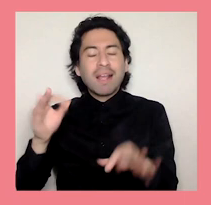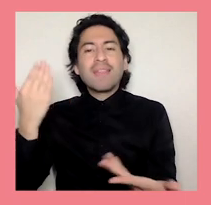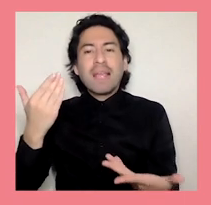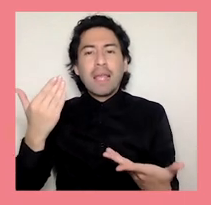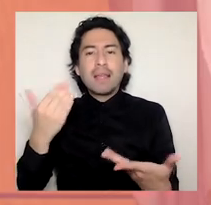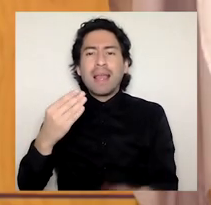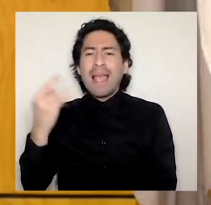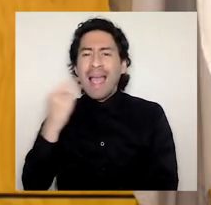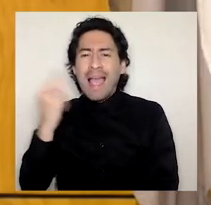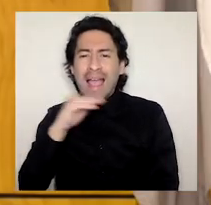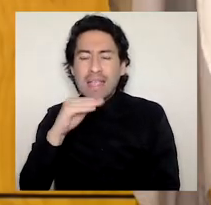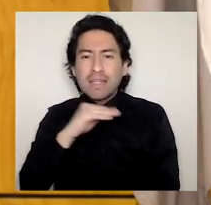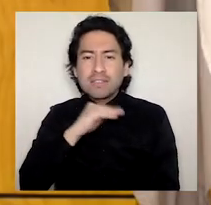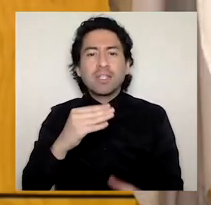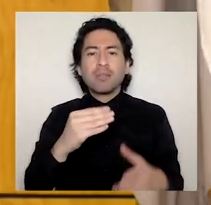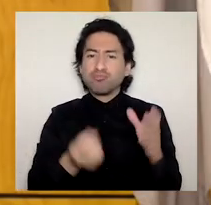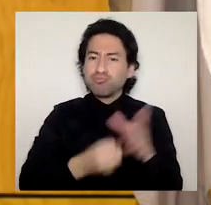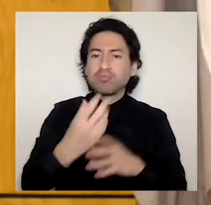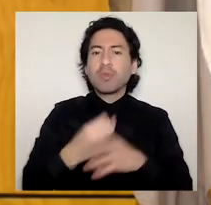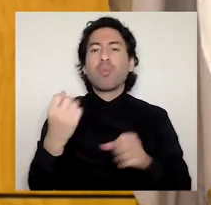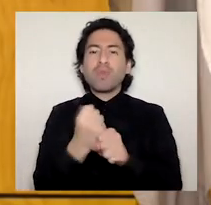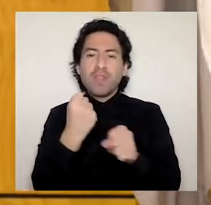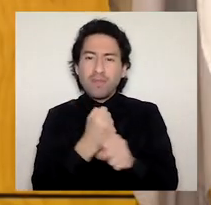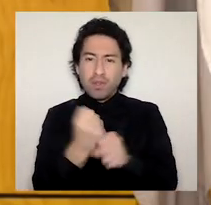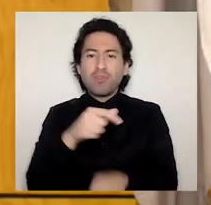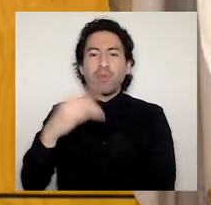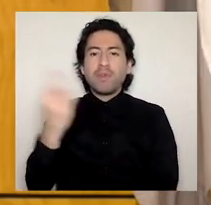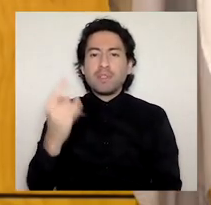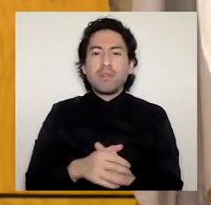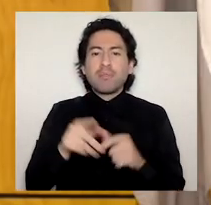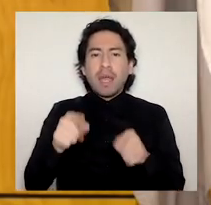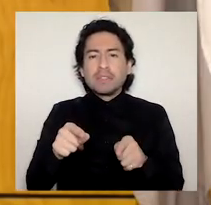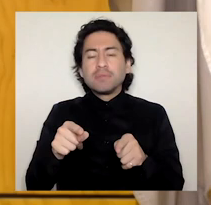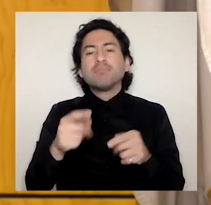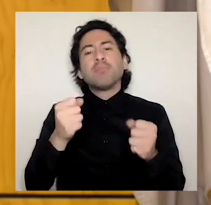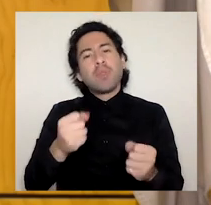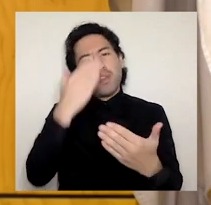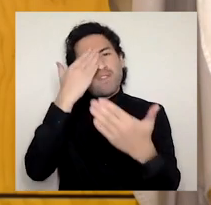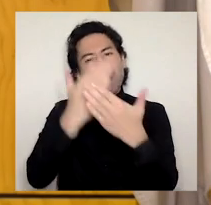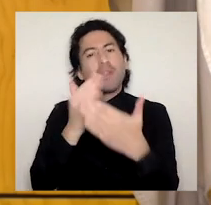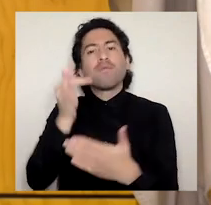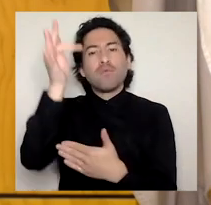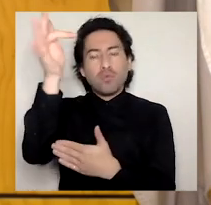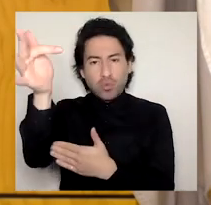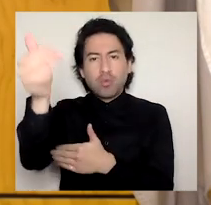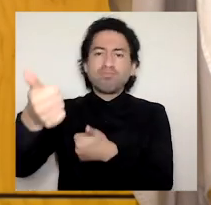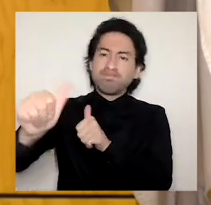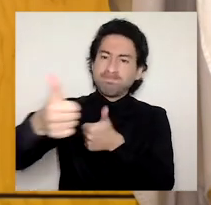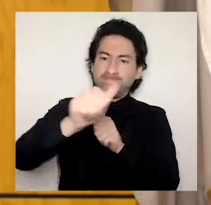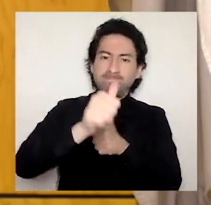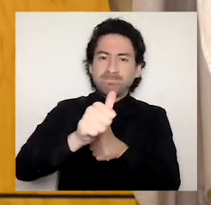valor institucional. Gracias a esta reforma la Universidad del Bio Bio podrá contar con un marco estatutario